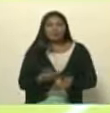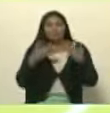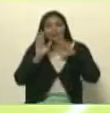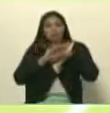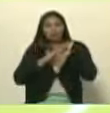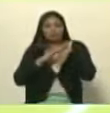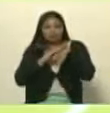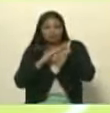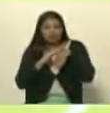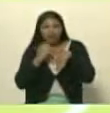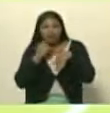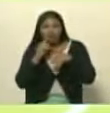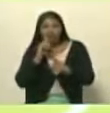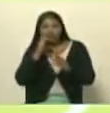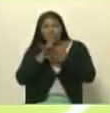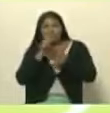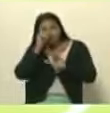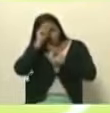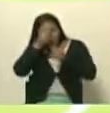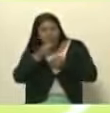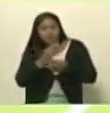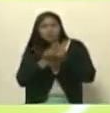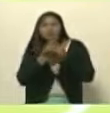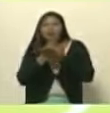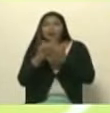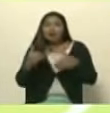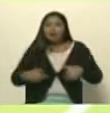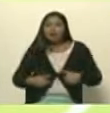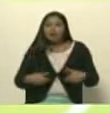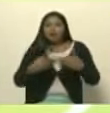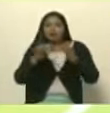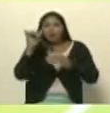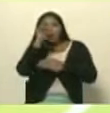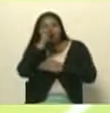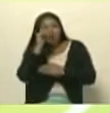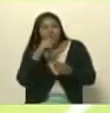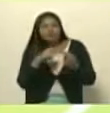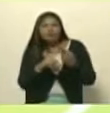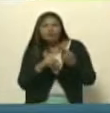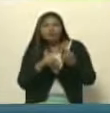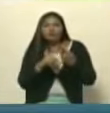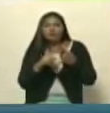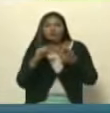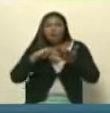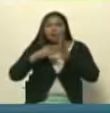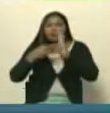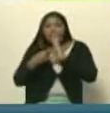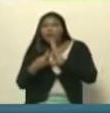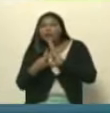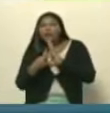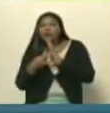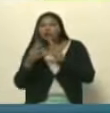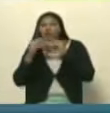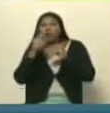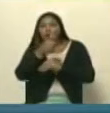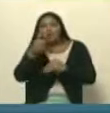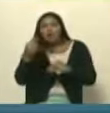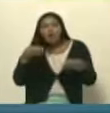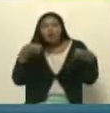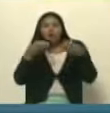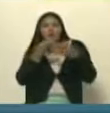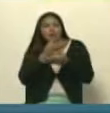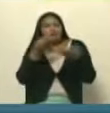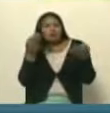quisiera como siempre reconocer todo el esfuerzo de todos los camarógrafos, los técnicos, de todo este equipo